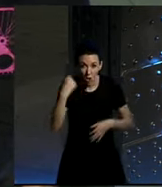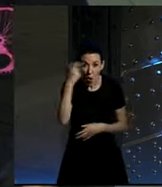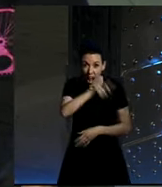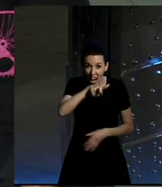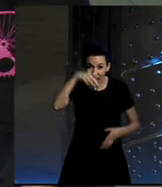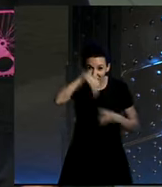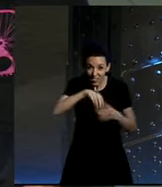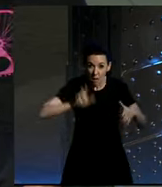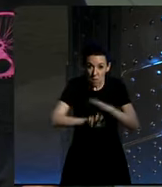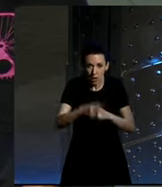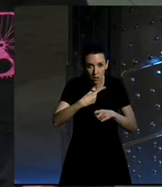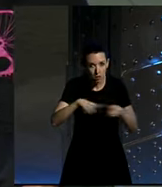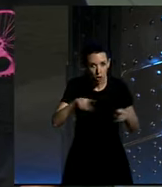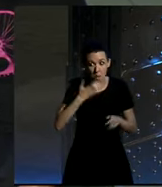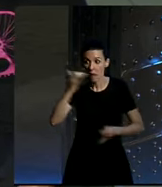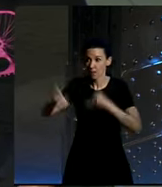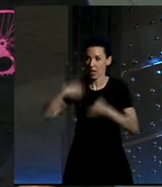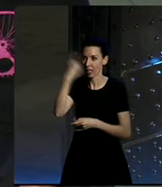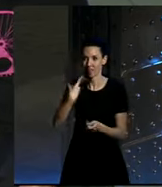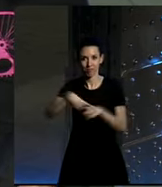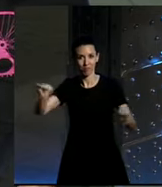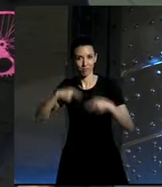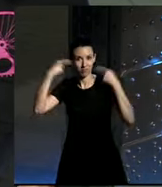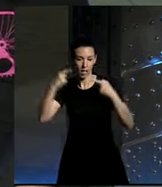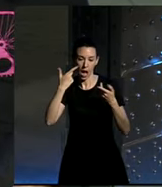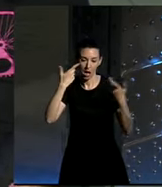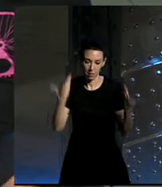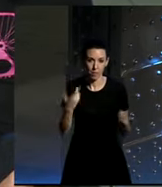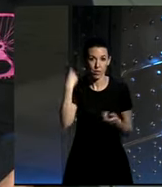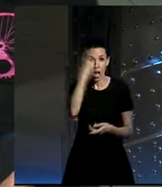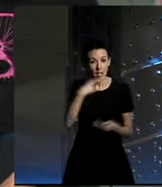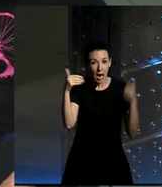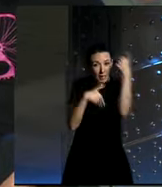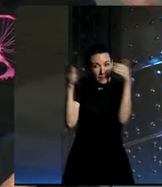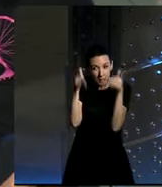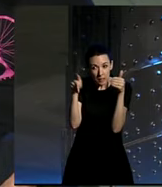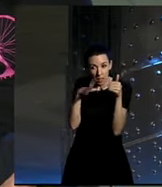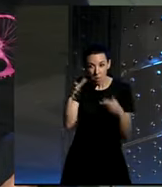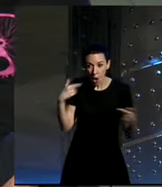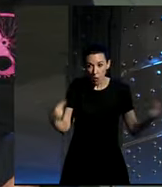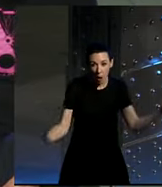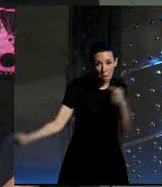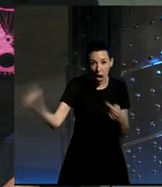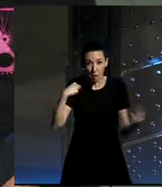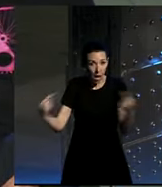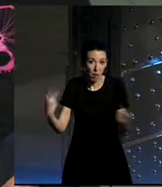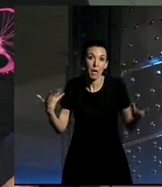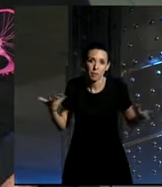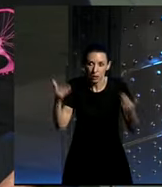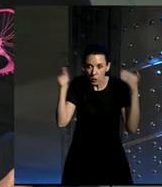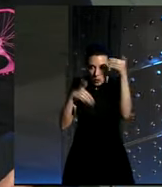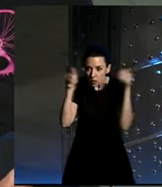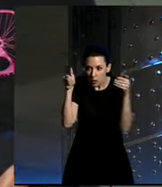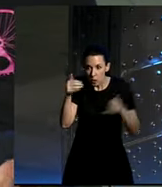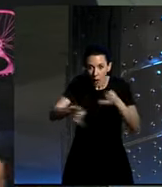que es diferente a los que vamos en bicicleta bueno a ver llevamos cara de concentración porque vienen los ataques por todos los lados pero si